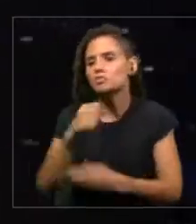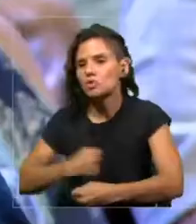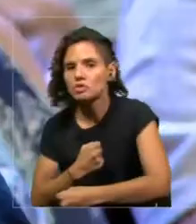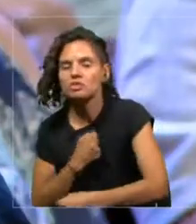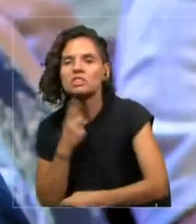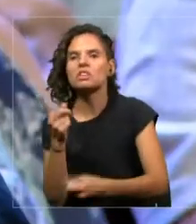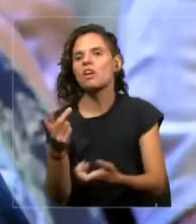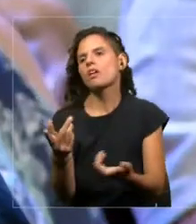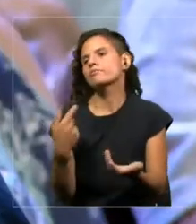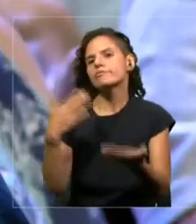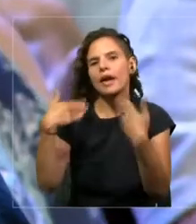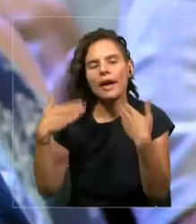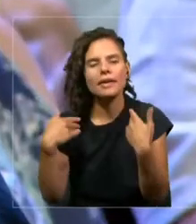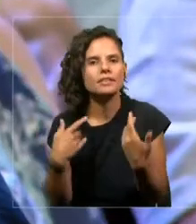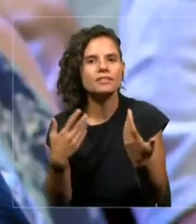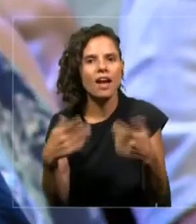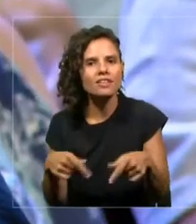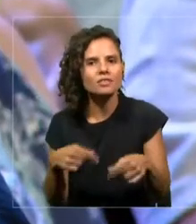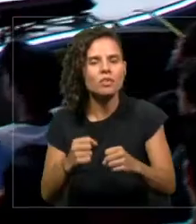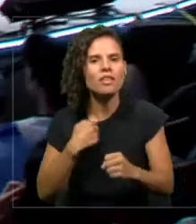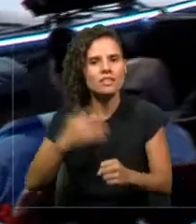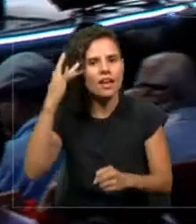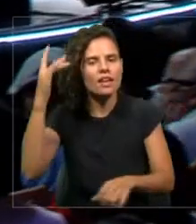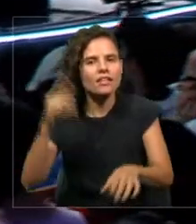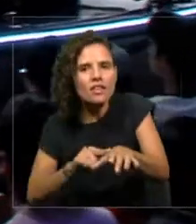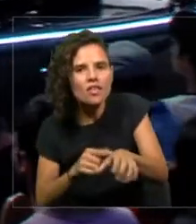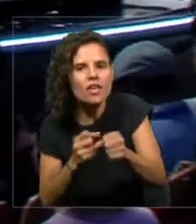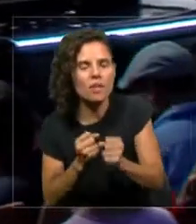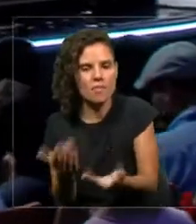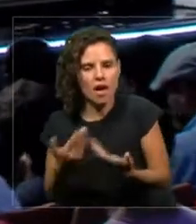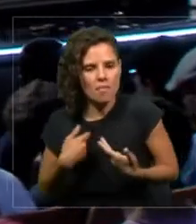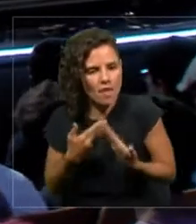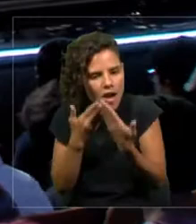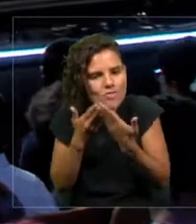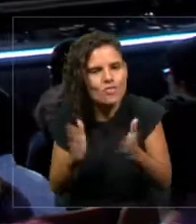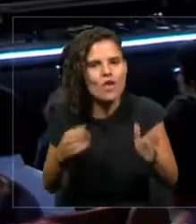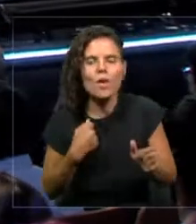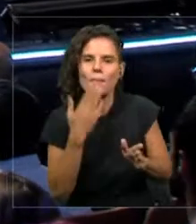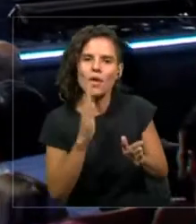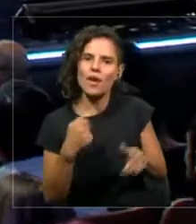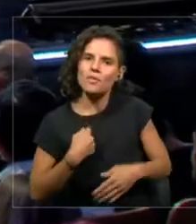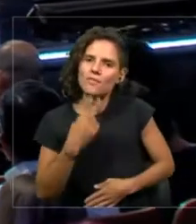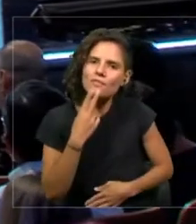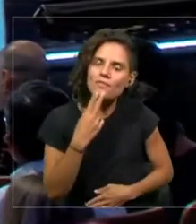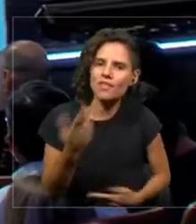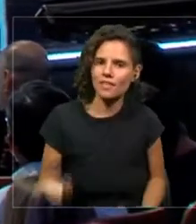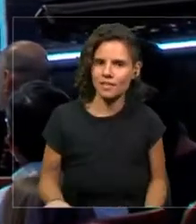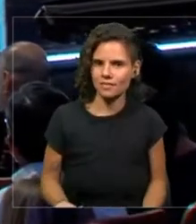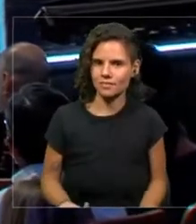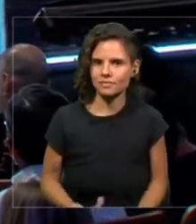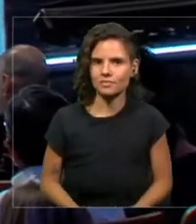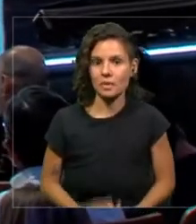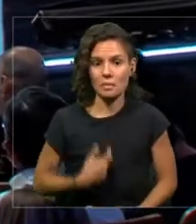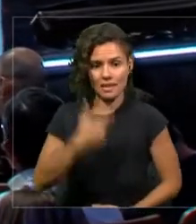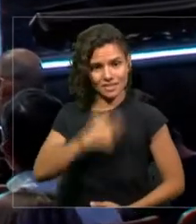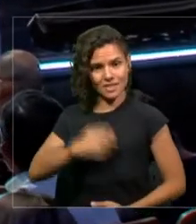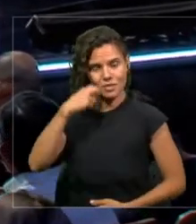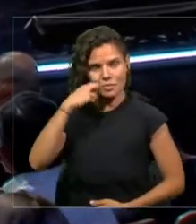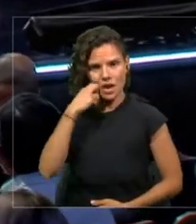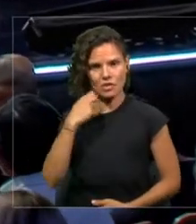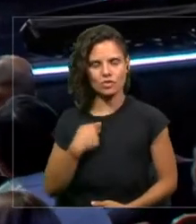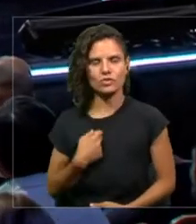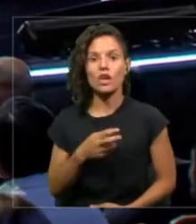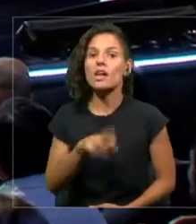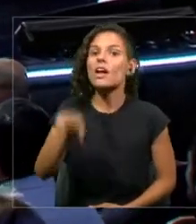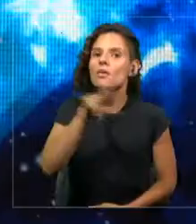Esa es la forma en la que la inteligencia artificial va a habilitar mejoras para el ser humano. Repito, no me sirve tener hoy